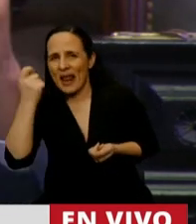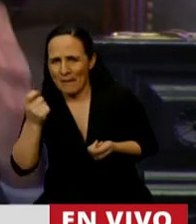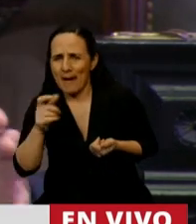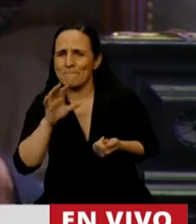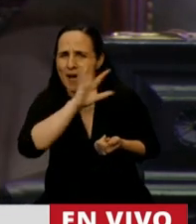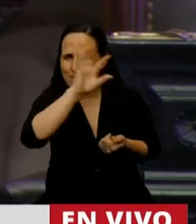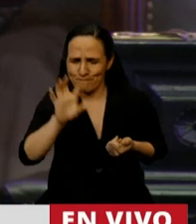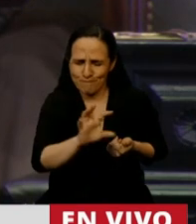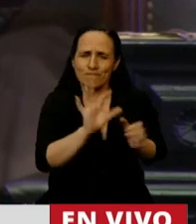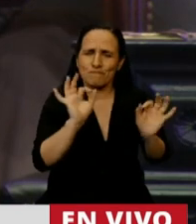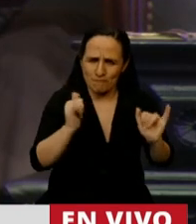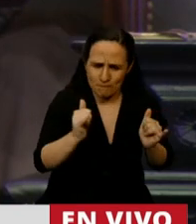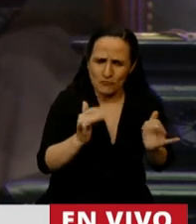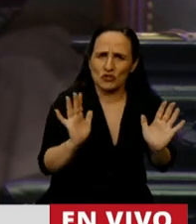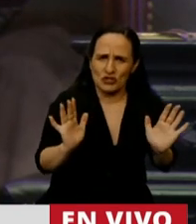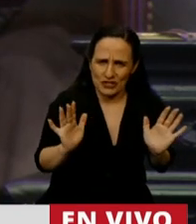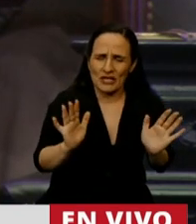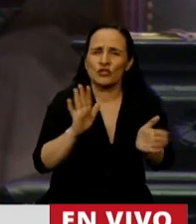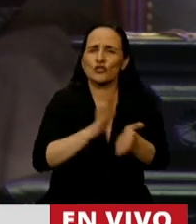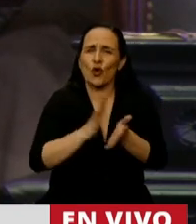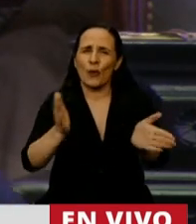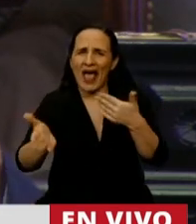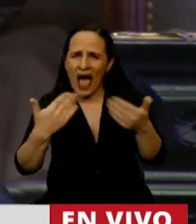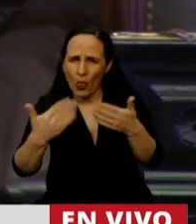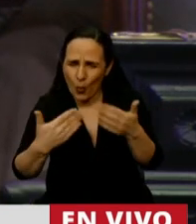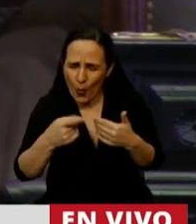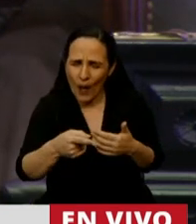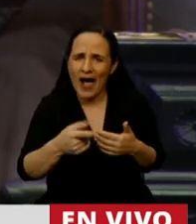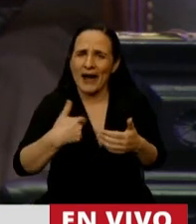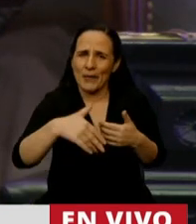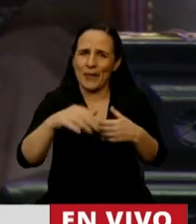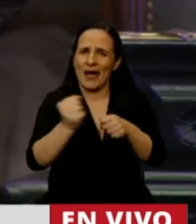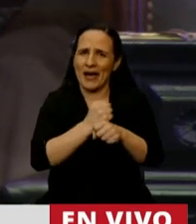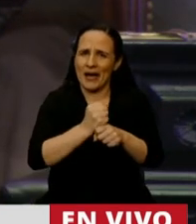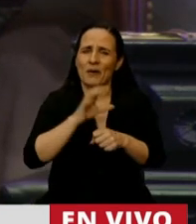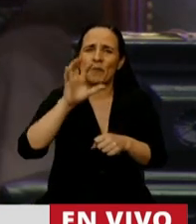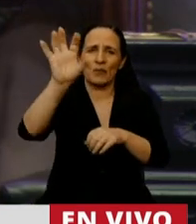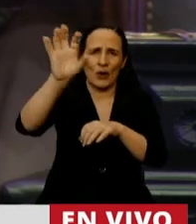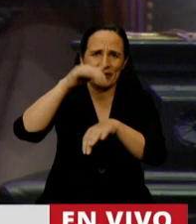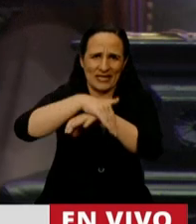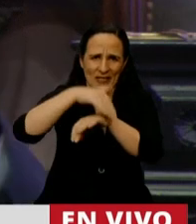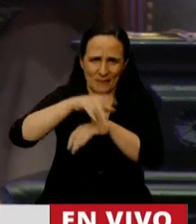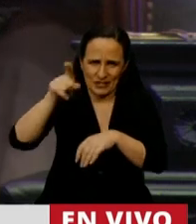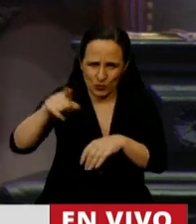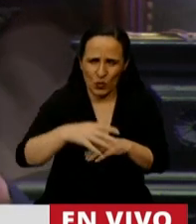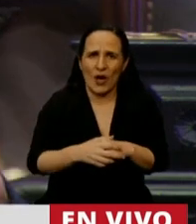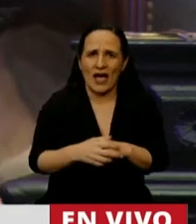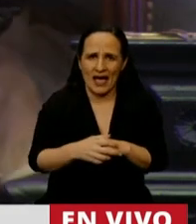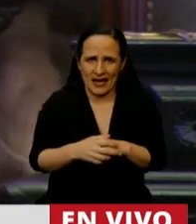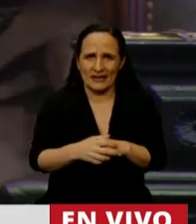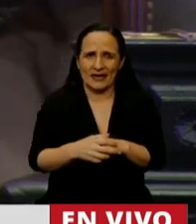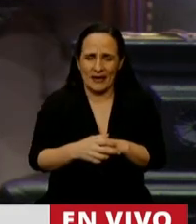Ahí está esta área aduanera especial que se está aprobando para la provincia de Misiones, denominada